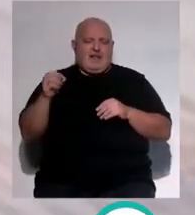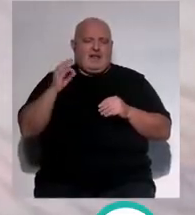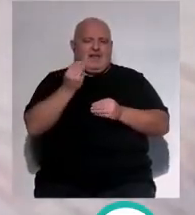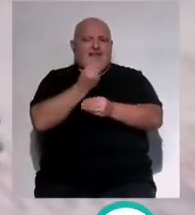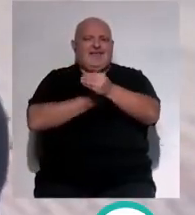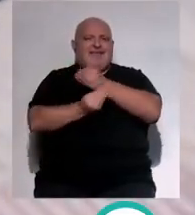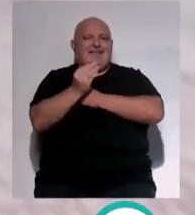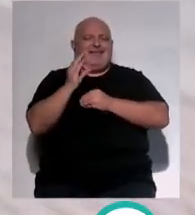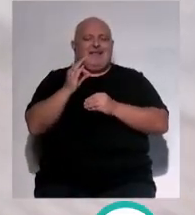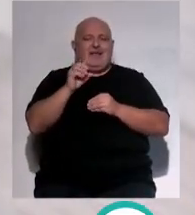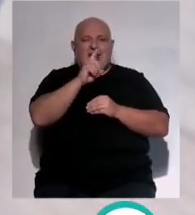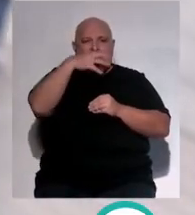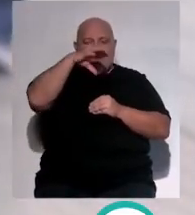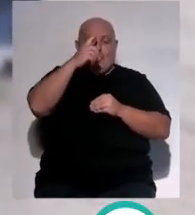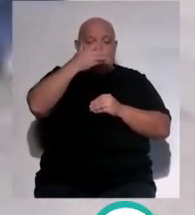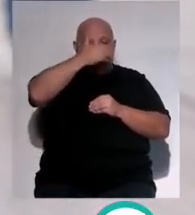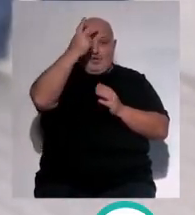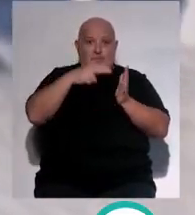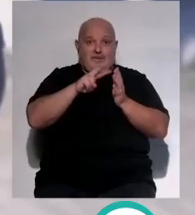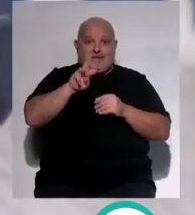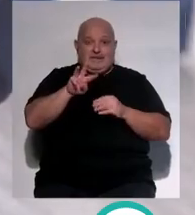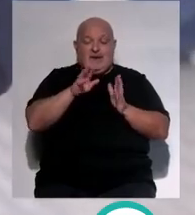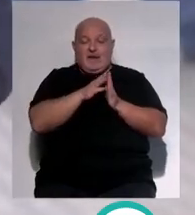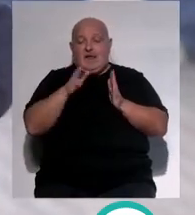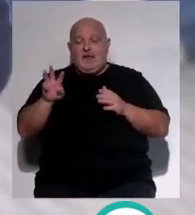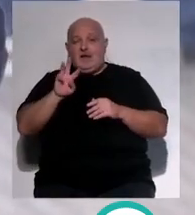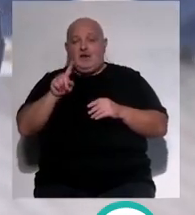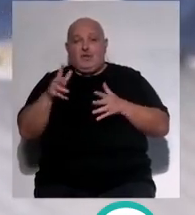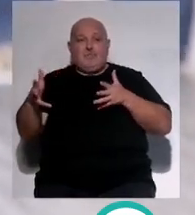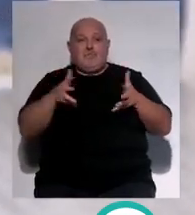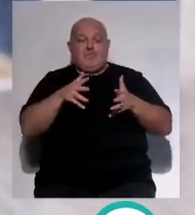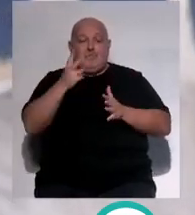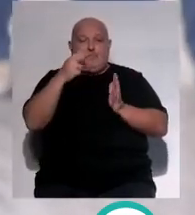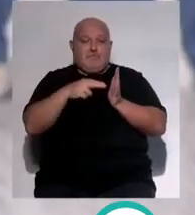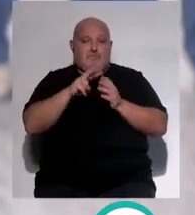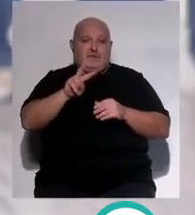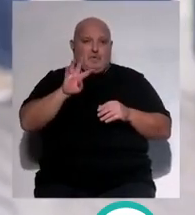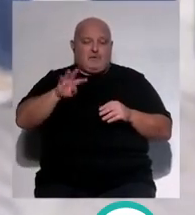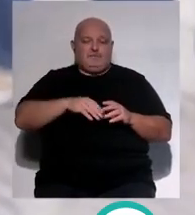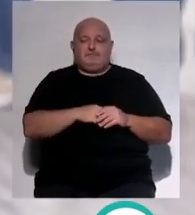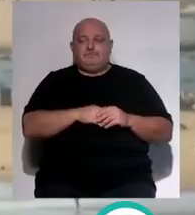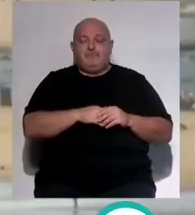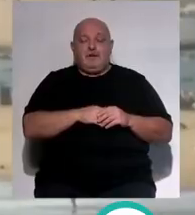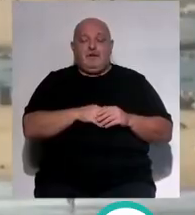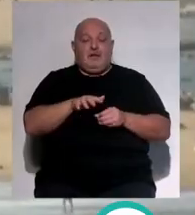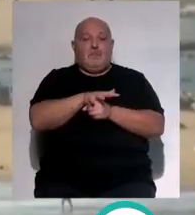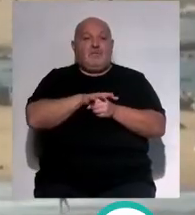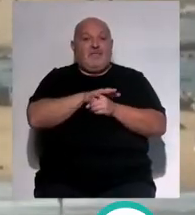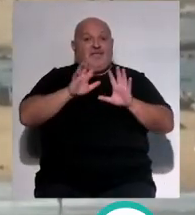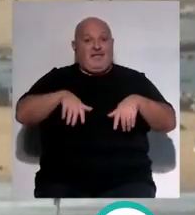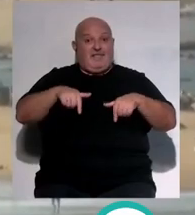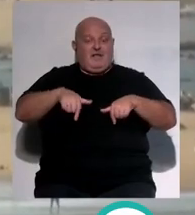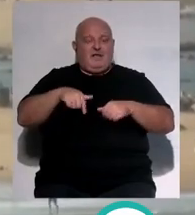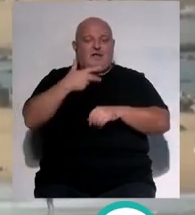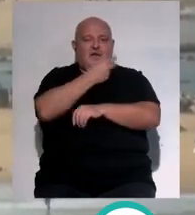nacidos entre el 1 de abril de 2023 y el 31 de marzo de 2024. En la provincia de Cádiz,